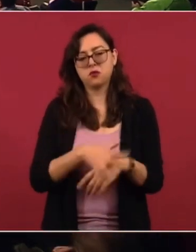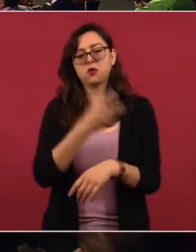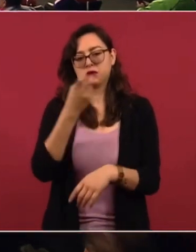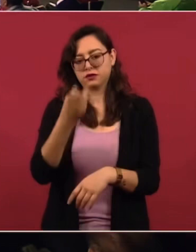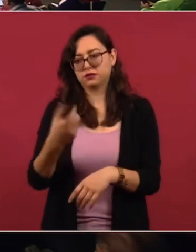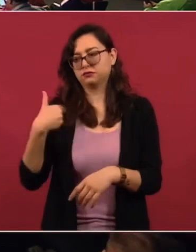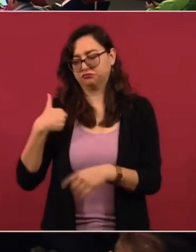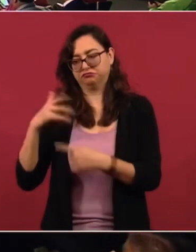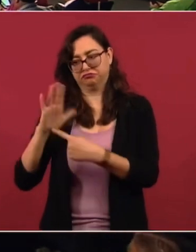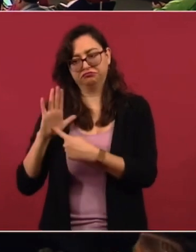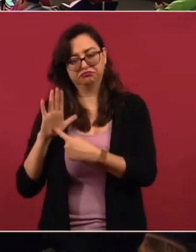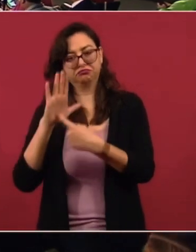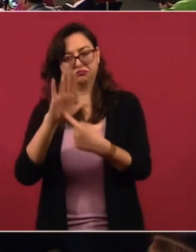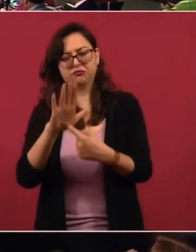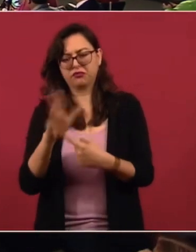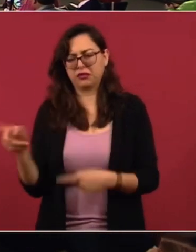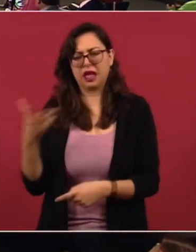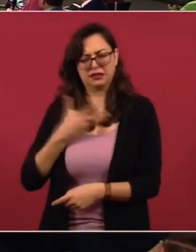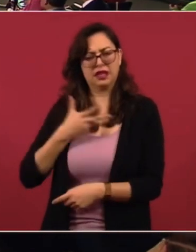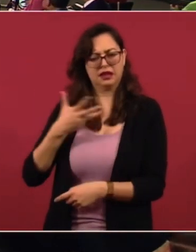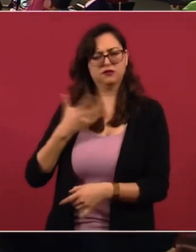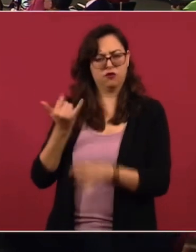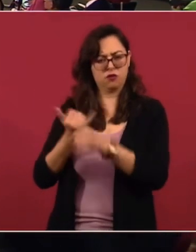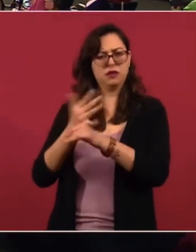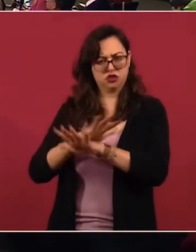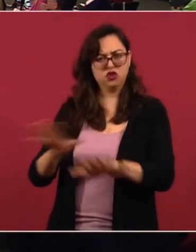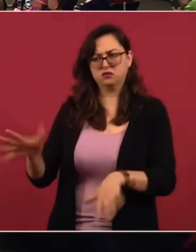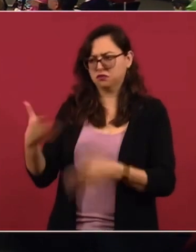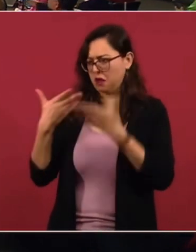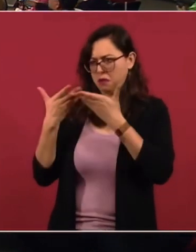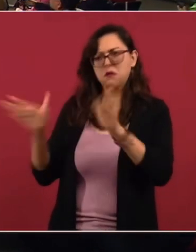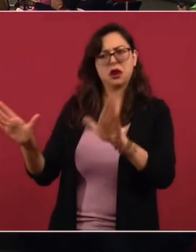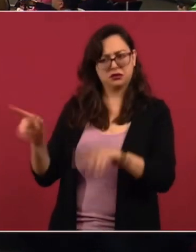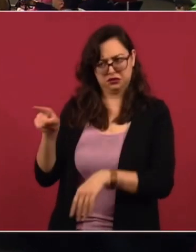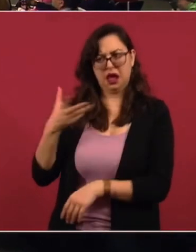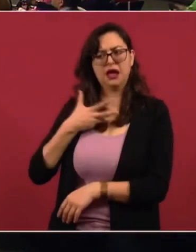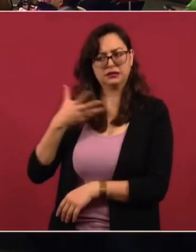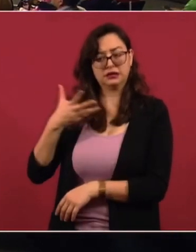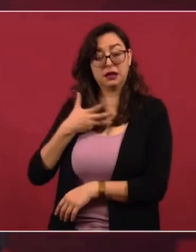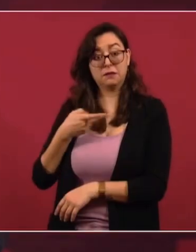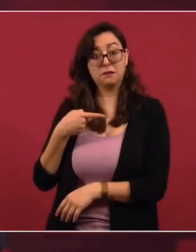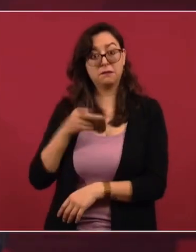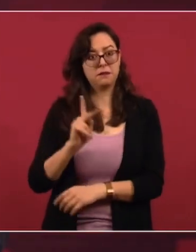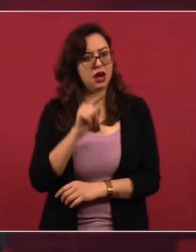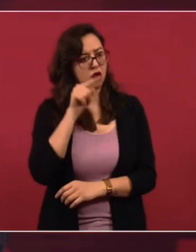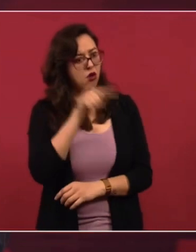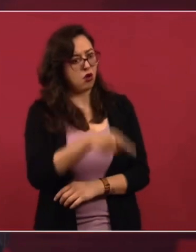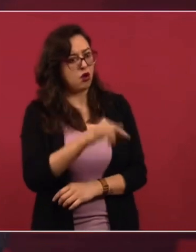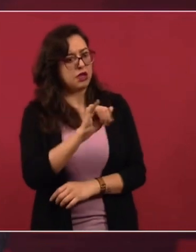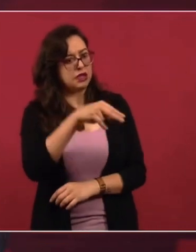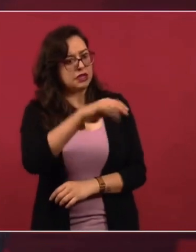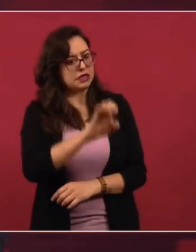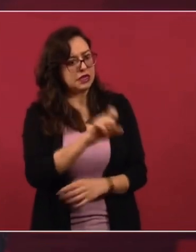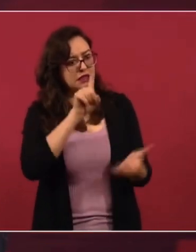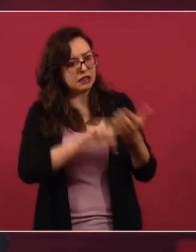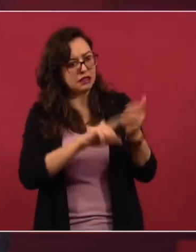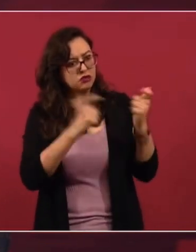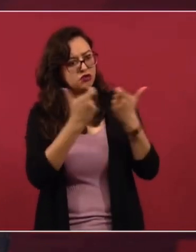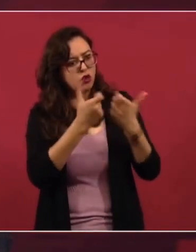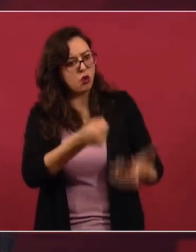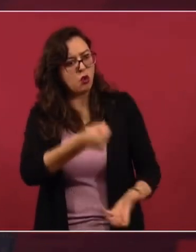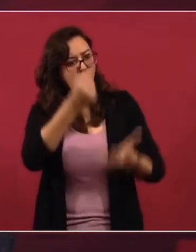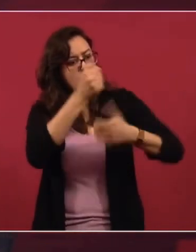Pero el del INE, enigma. Entonces, lo vamos a